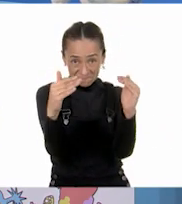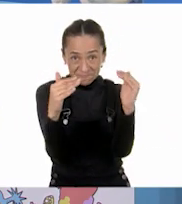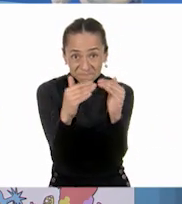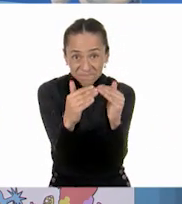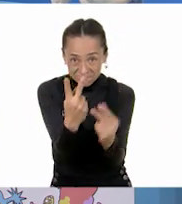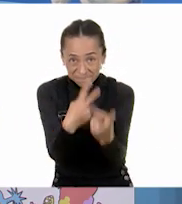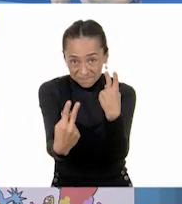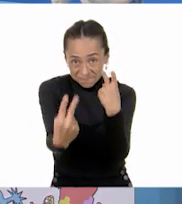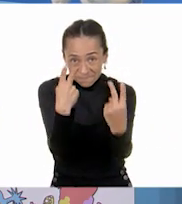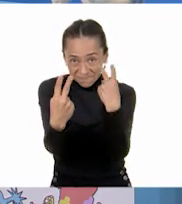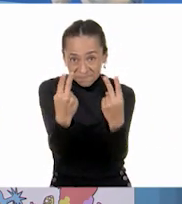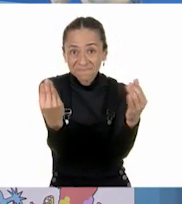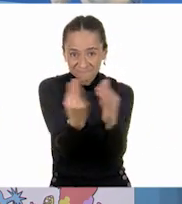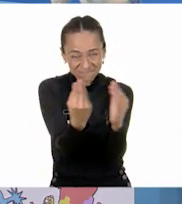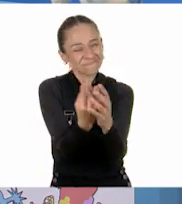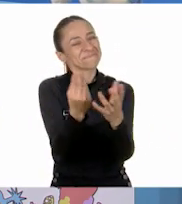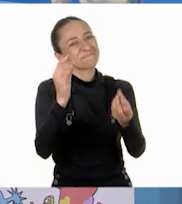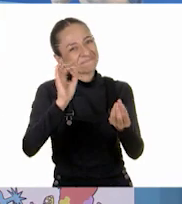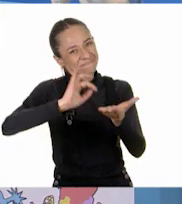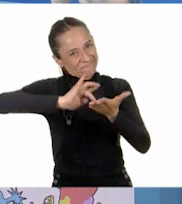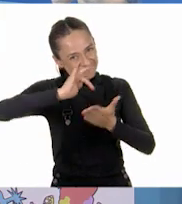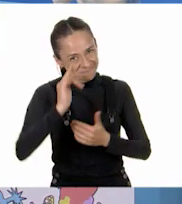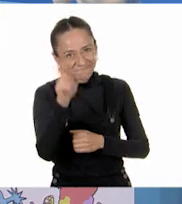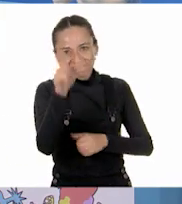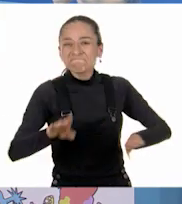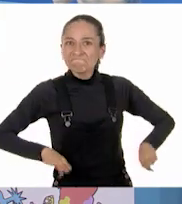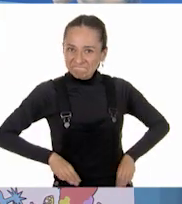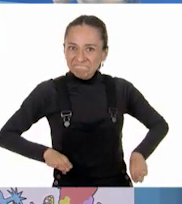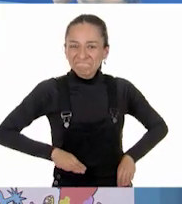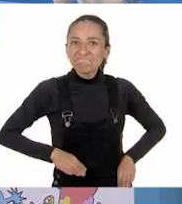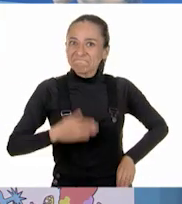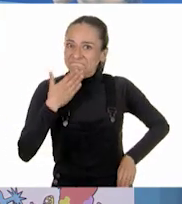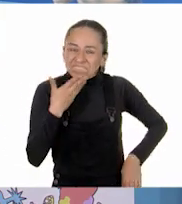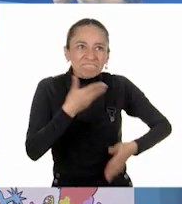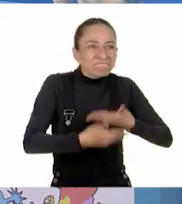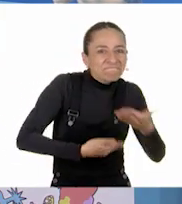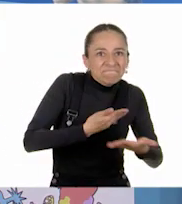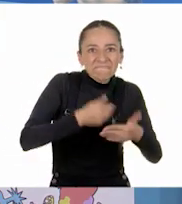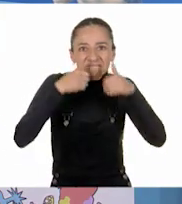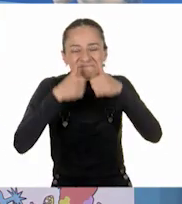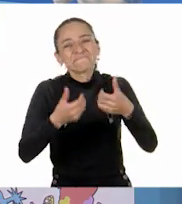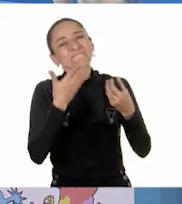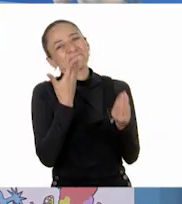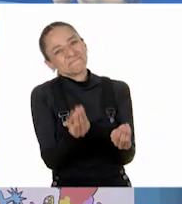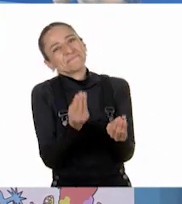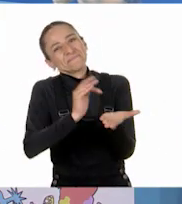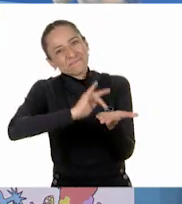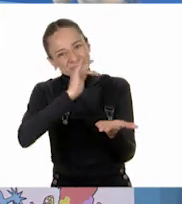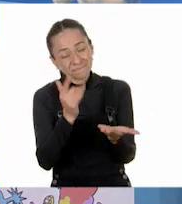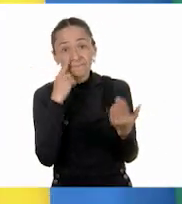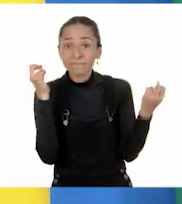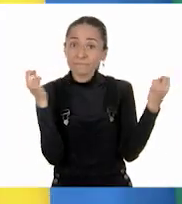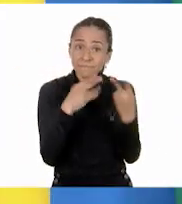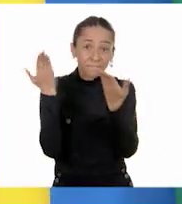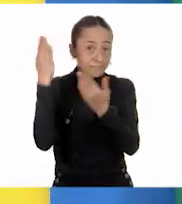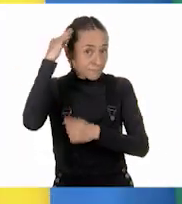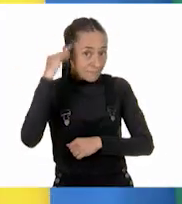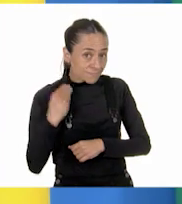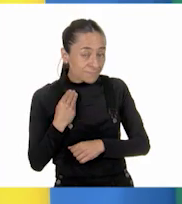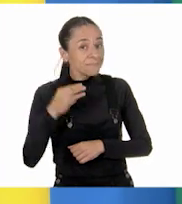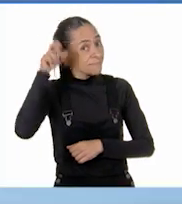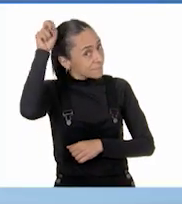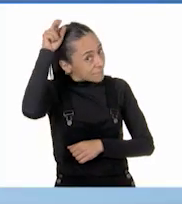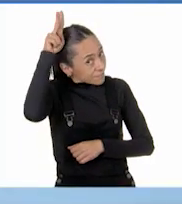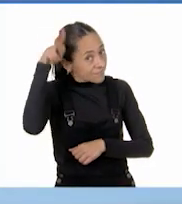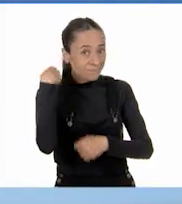felicitamos por su disposición. Nos vemos, niñas y niños, María, Raulito, en la siguiente